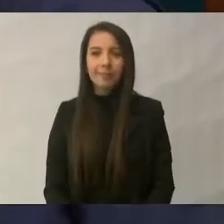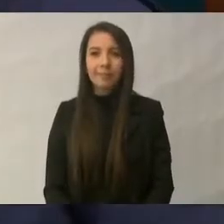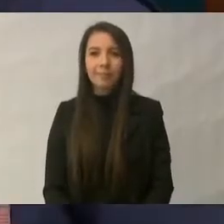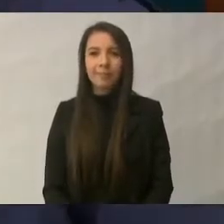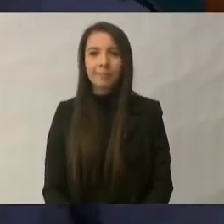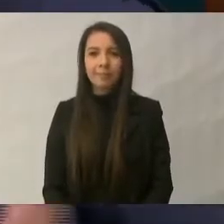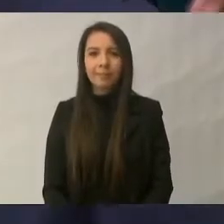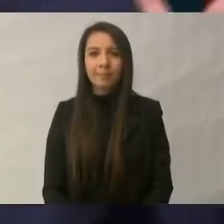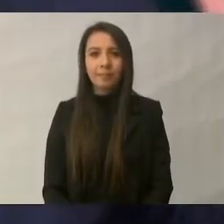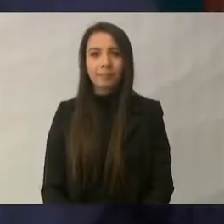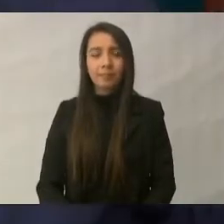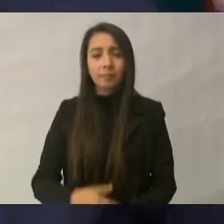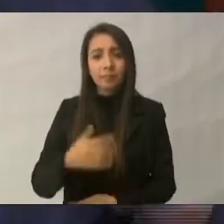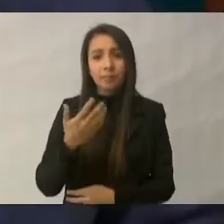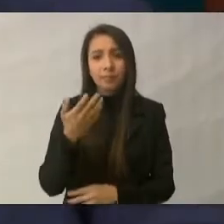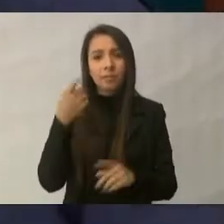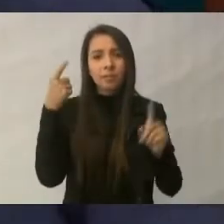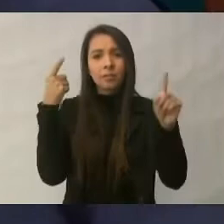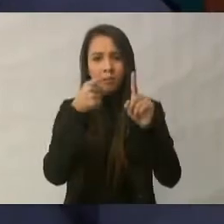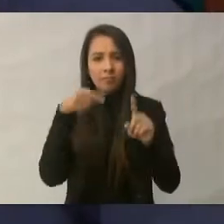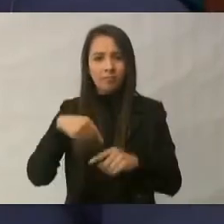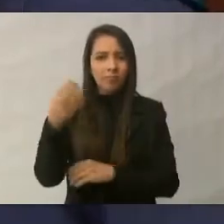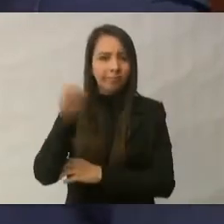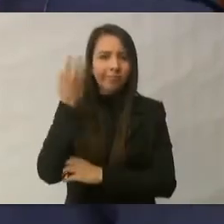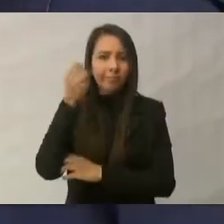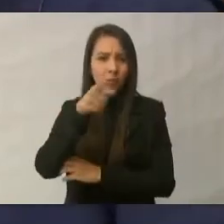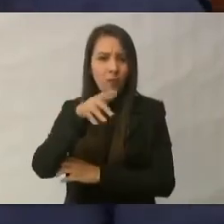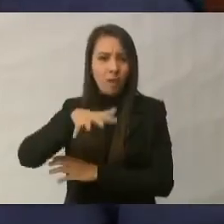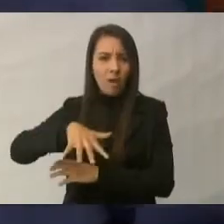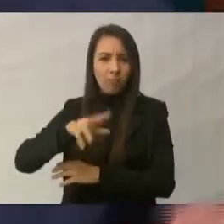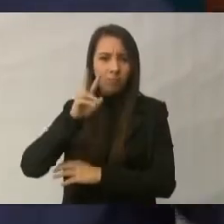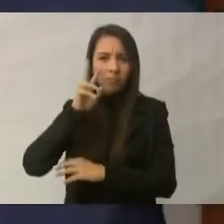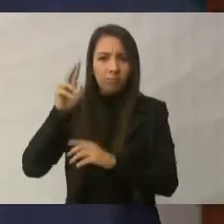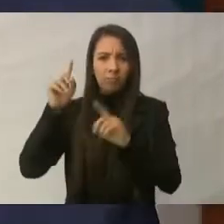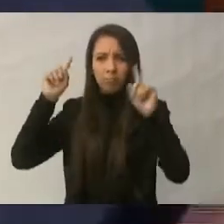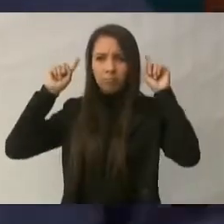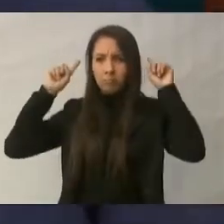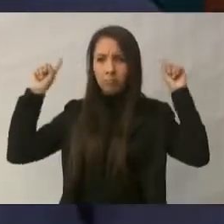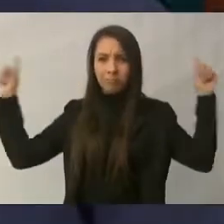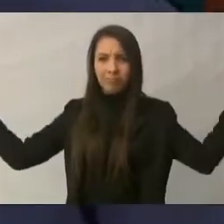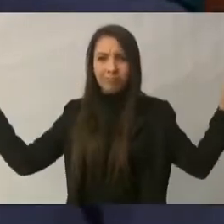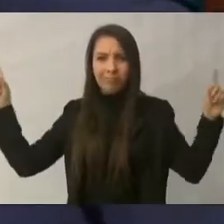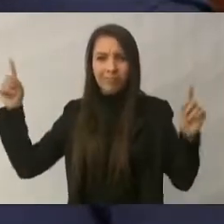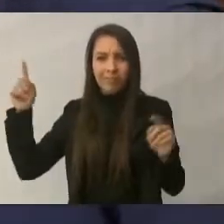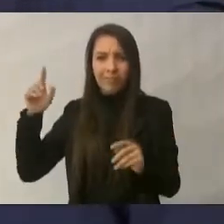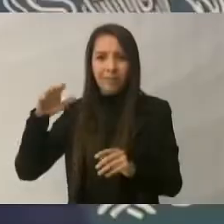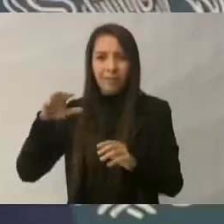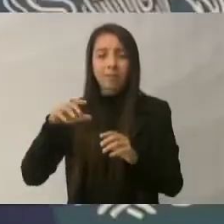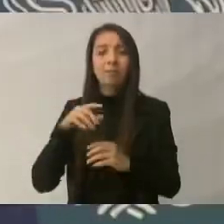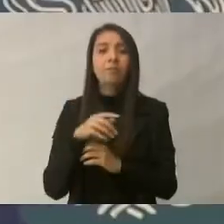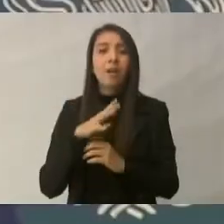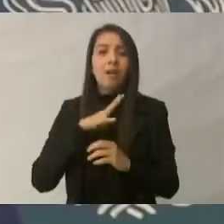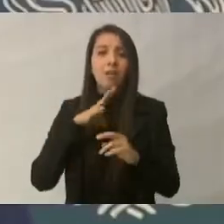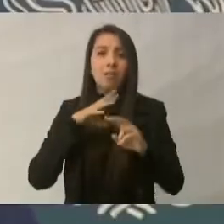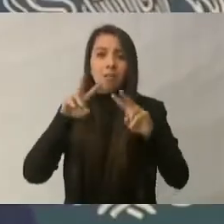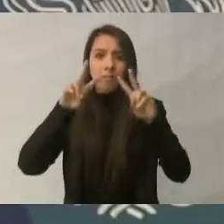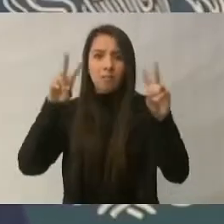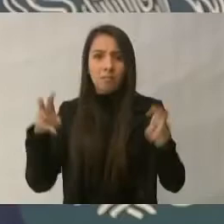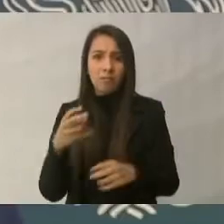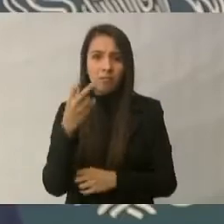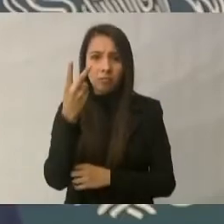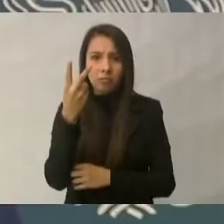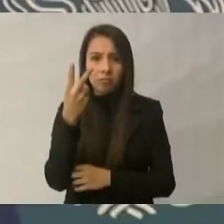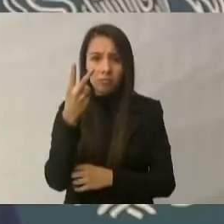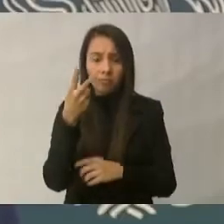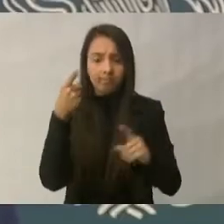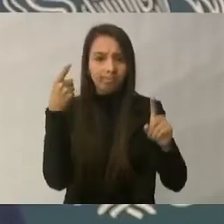La razón de esta conferencia, como lo ven en la información que está en la parte trasera, son dos grandes temas. Uno de ellos es el tema